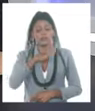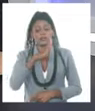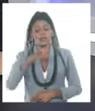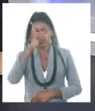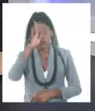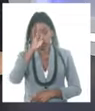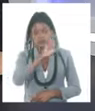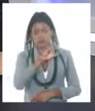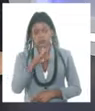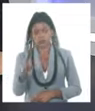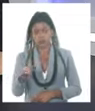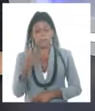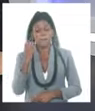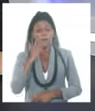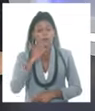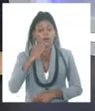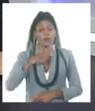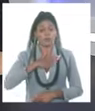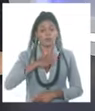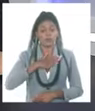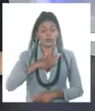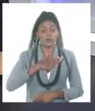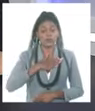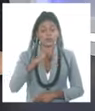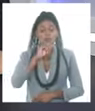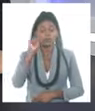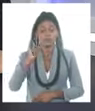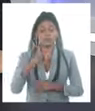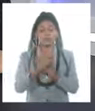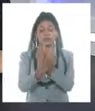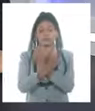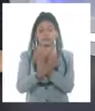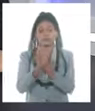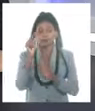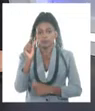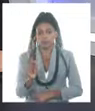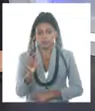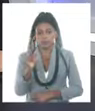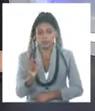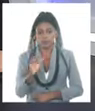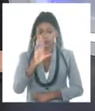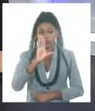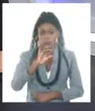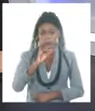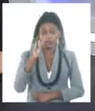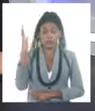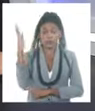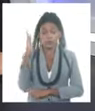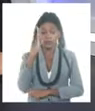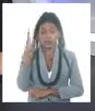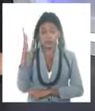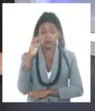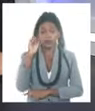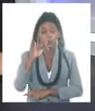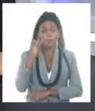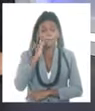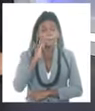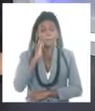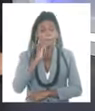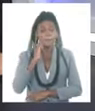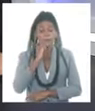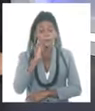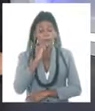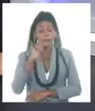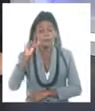médico, sobre todo los alérgicos y las personas vulnerables. Pero decirles también en la parte meteorológica es que incidirá con un